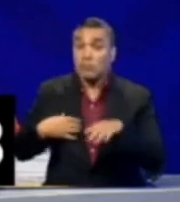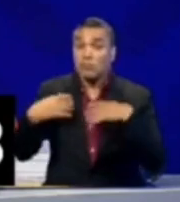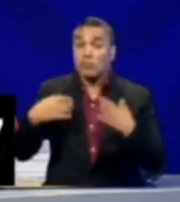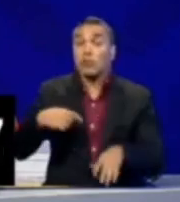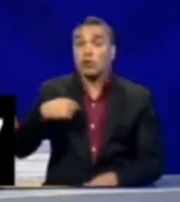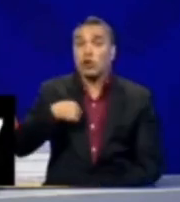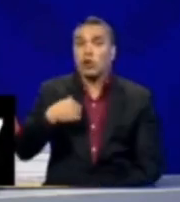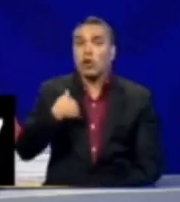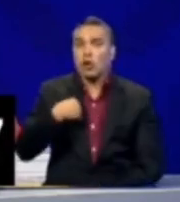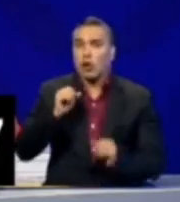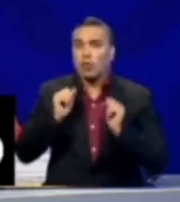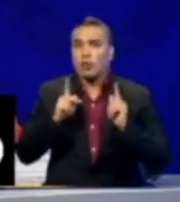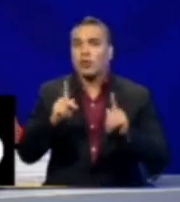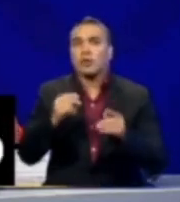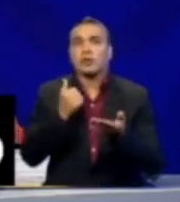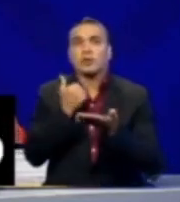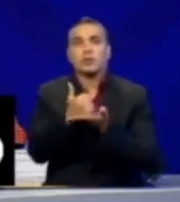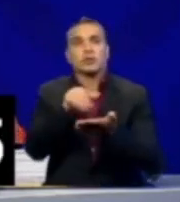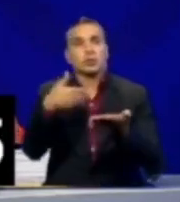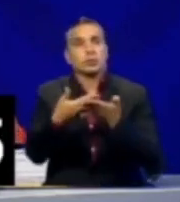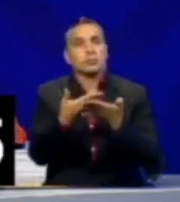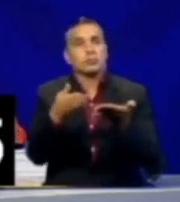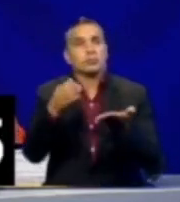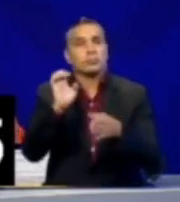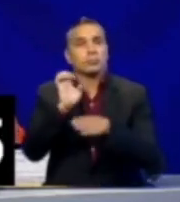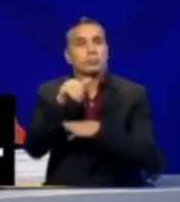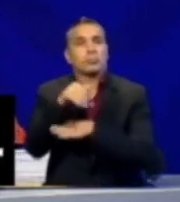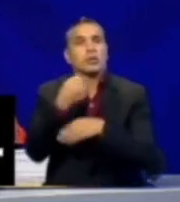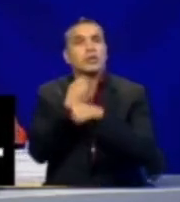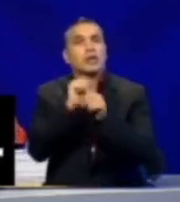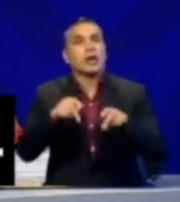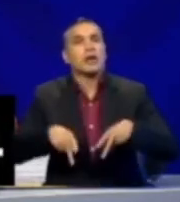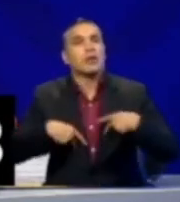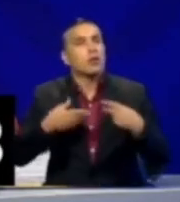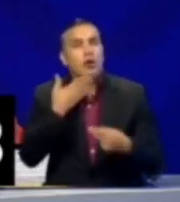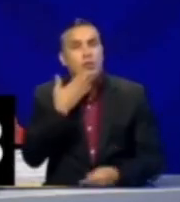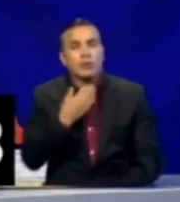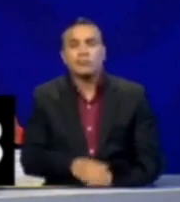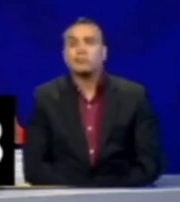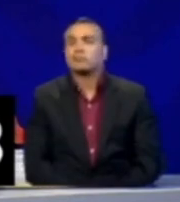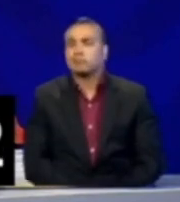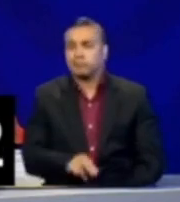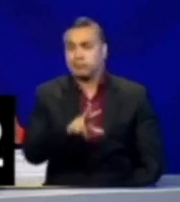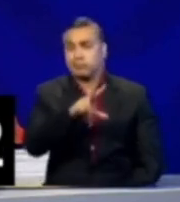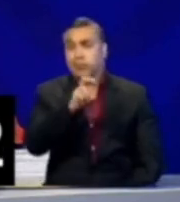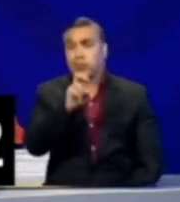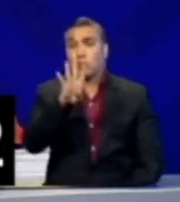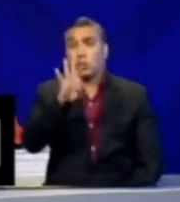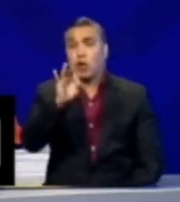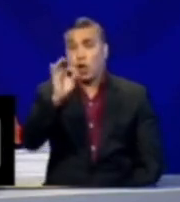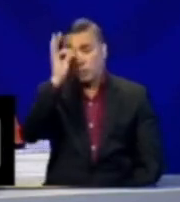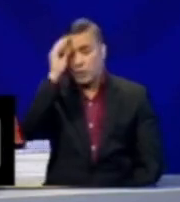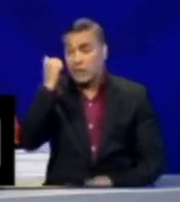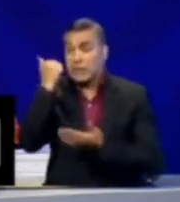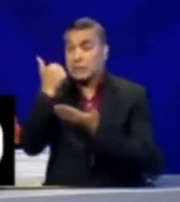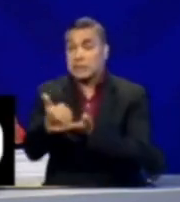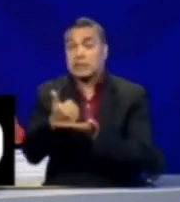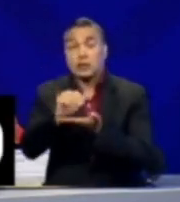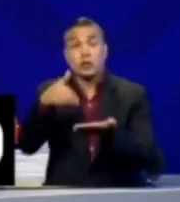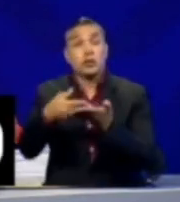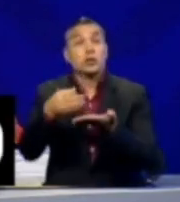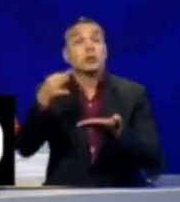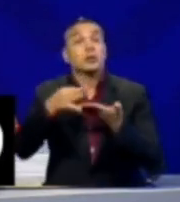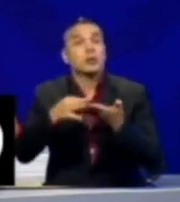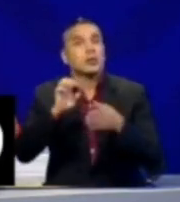Yo tuve la oportunidad de servir a los ecuatorianos con salvar vidas. Llegamos a más de 340 hospitales en todos los cantones del